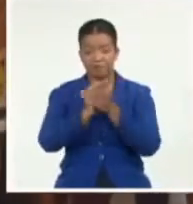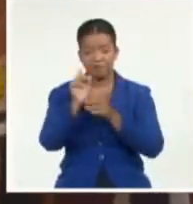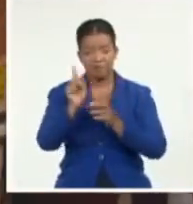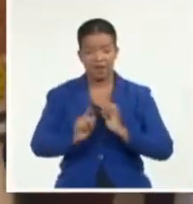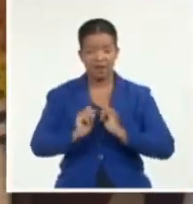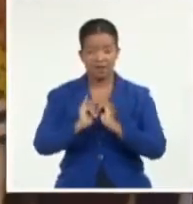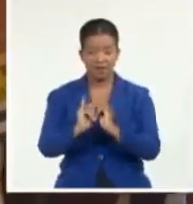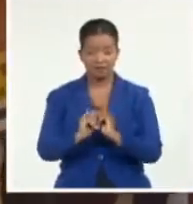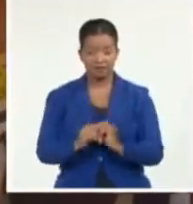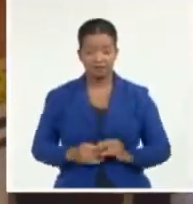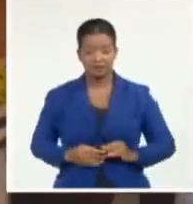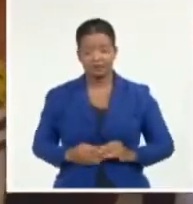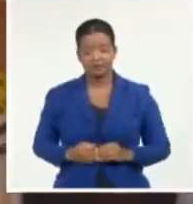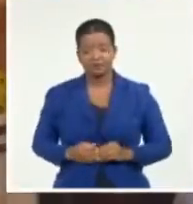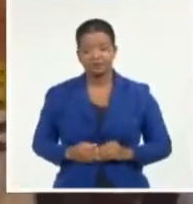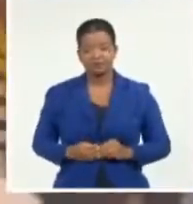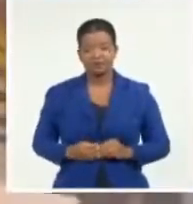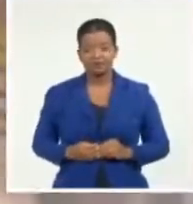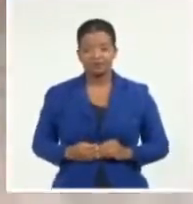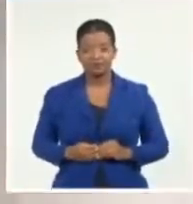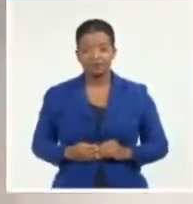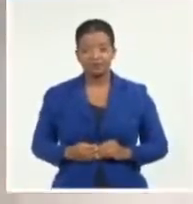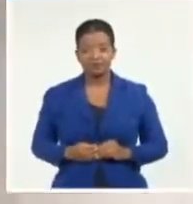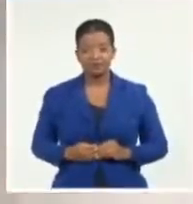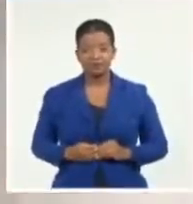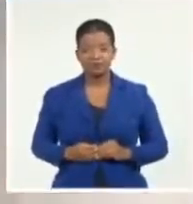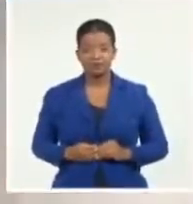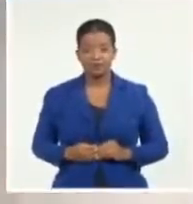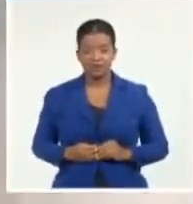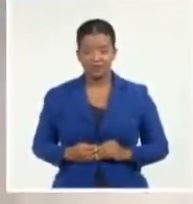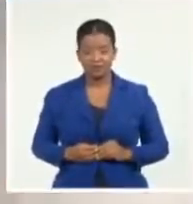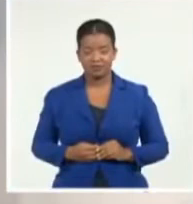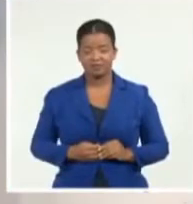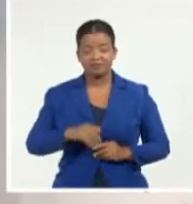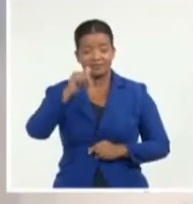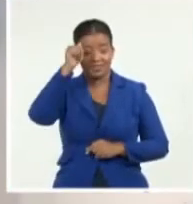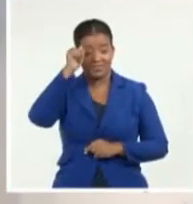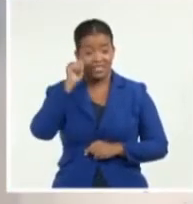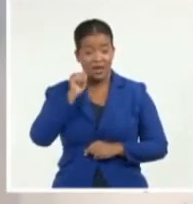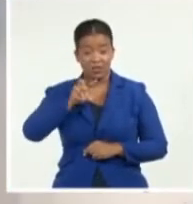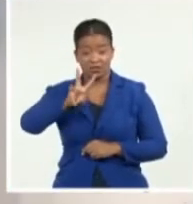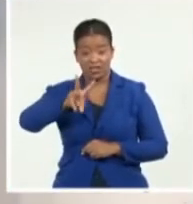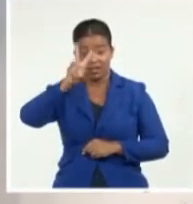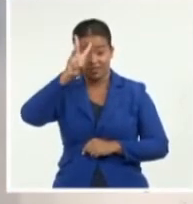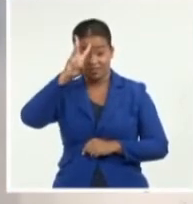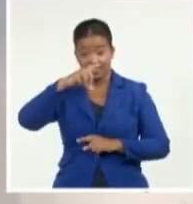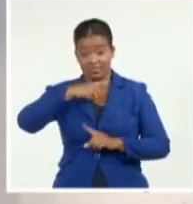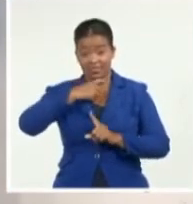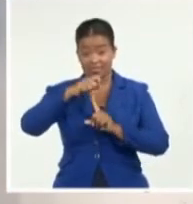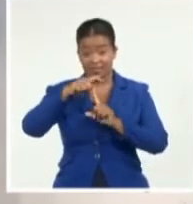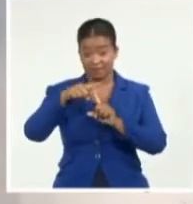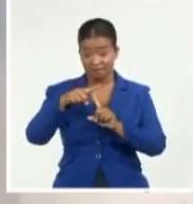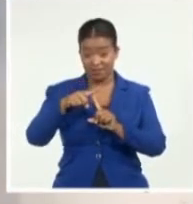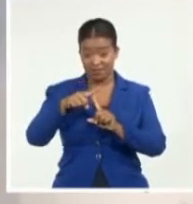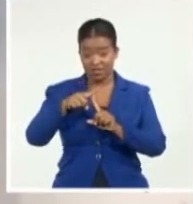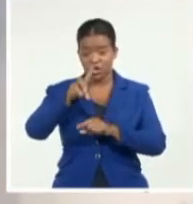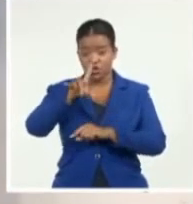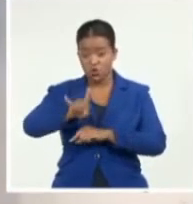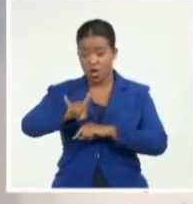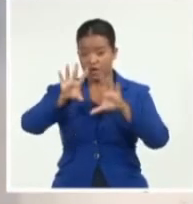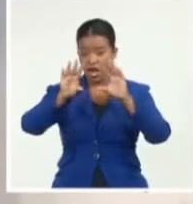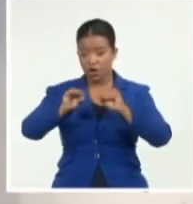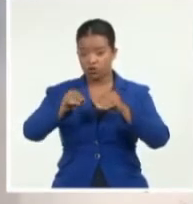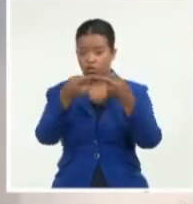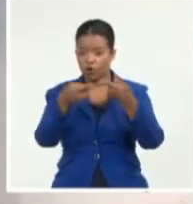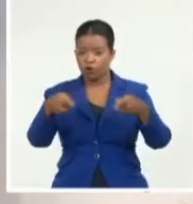Yaima Fuentes, Sistema Informativo de la Televisión Cubana. El sábado 3 de septiembre a las 9 de la noche tendrá lugar el gran concierto de cierre